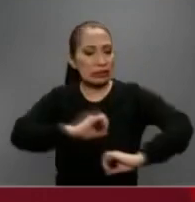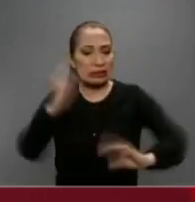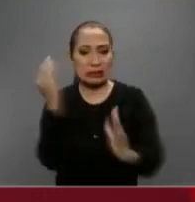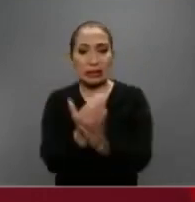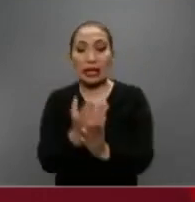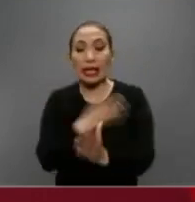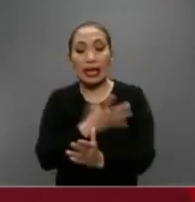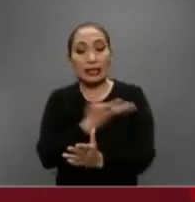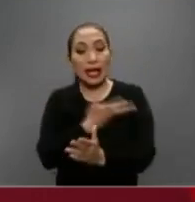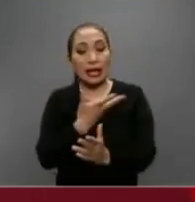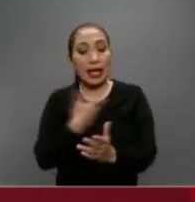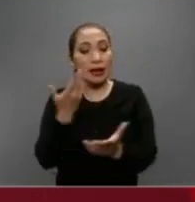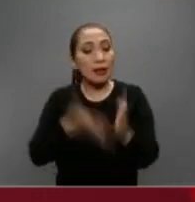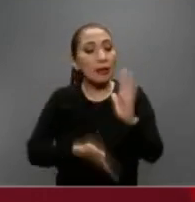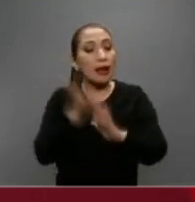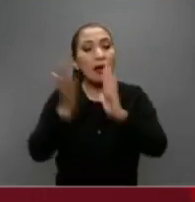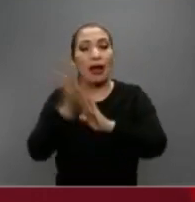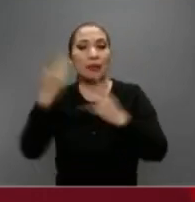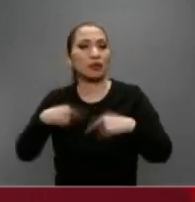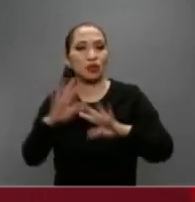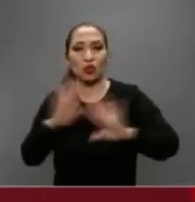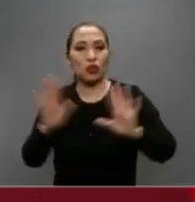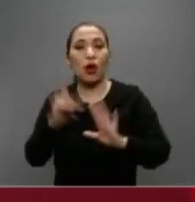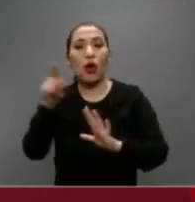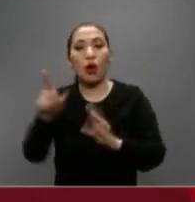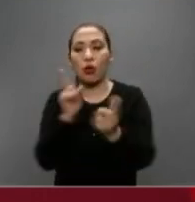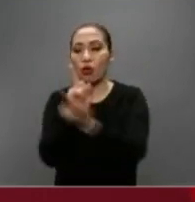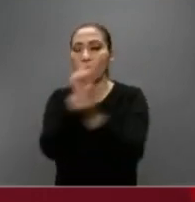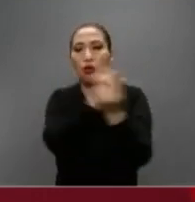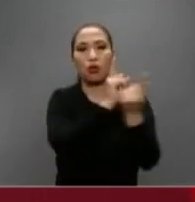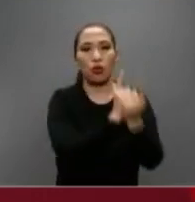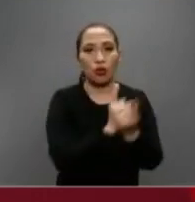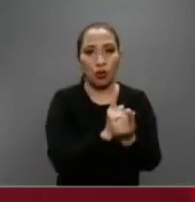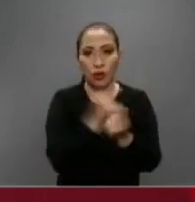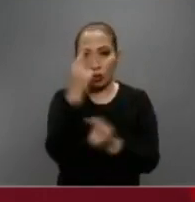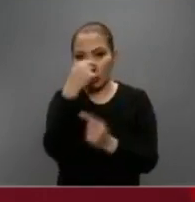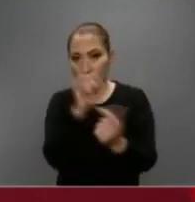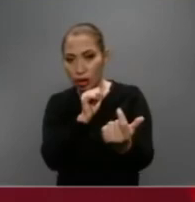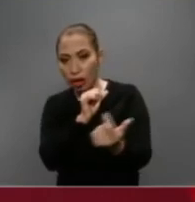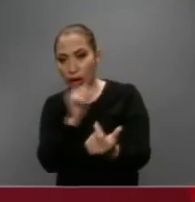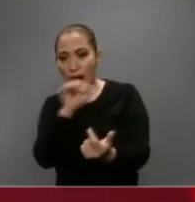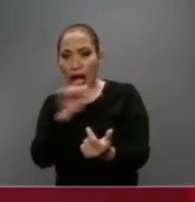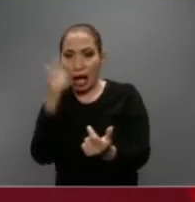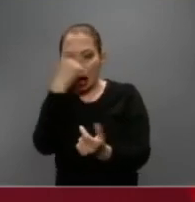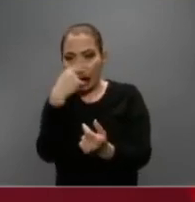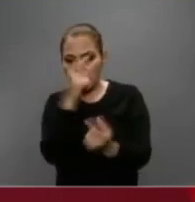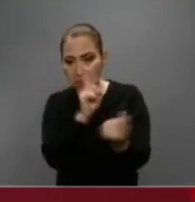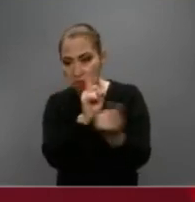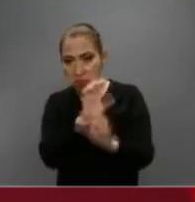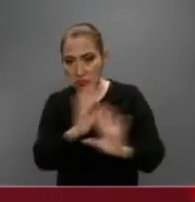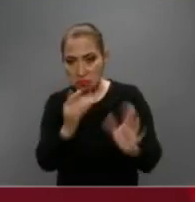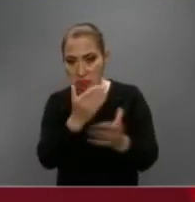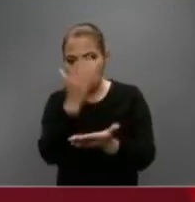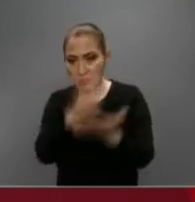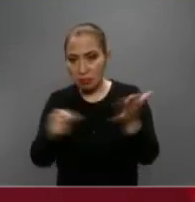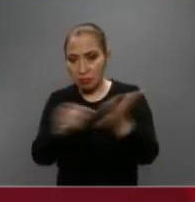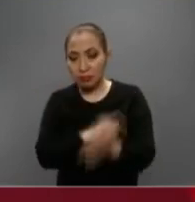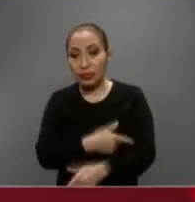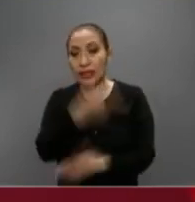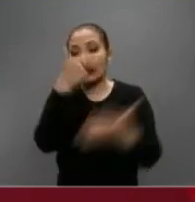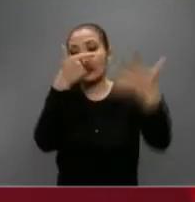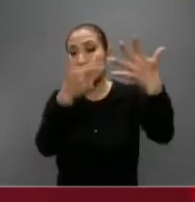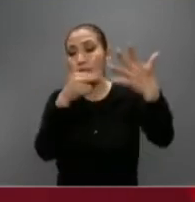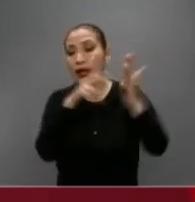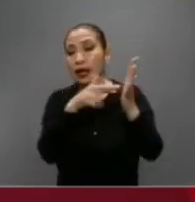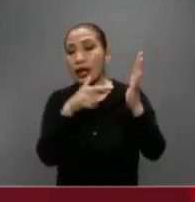que involucren la movilización de personas y la interacción física, cara a cara, entre las mismas. Medida siete,